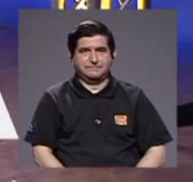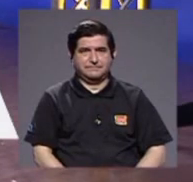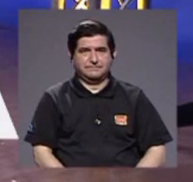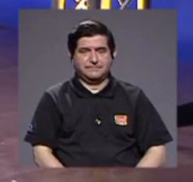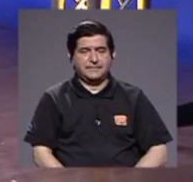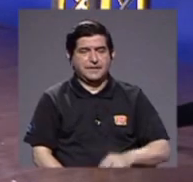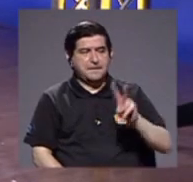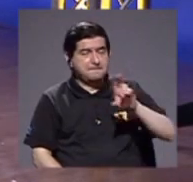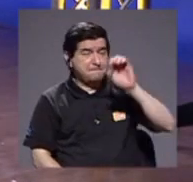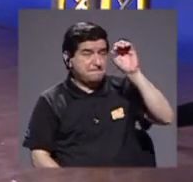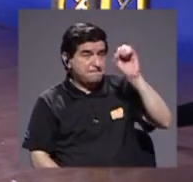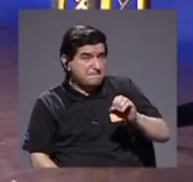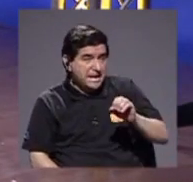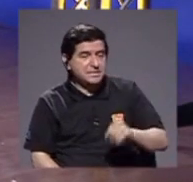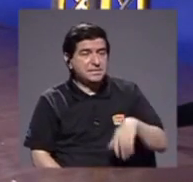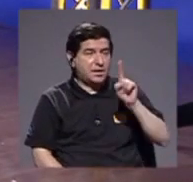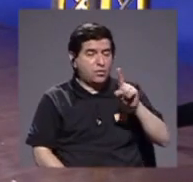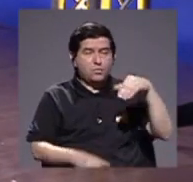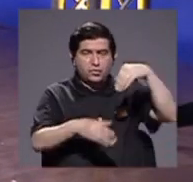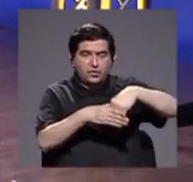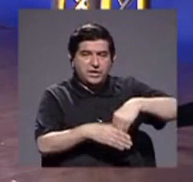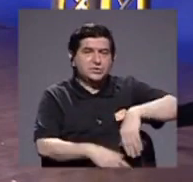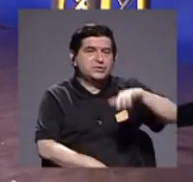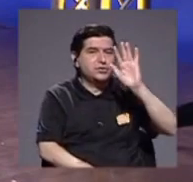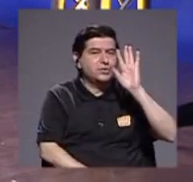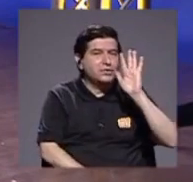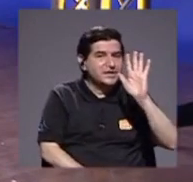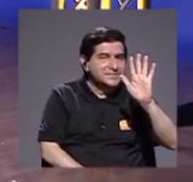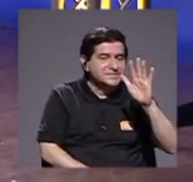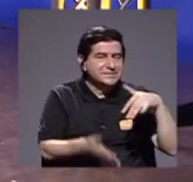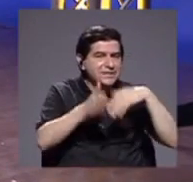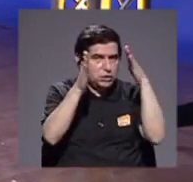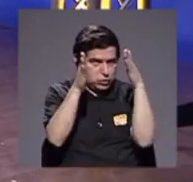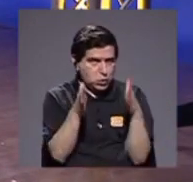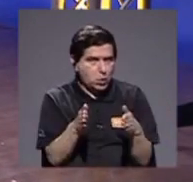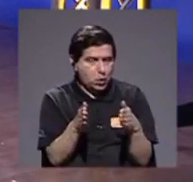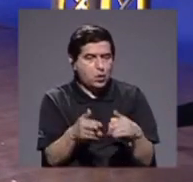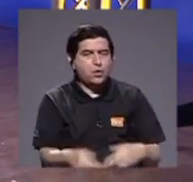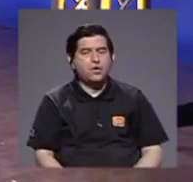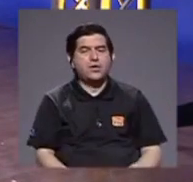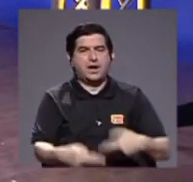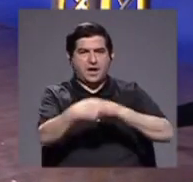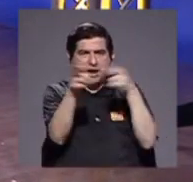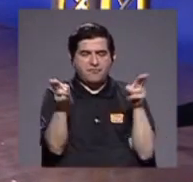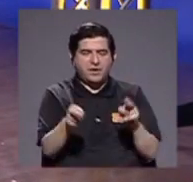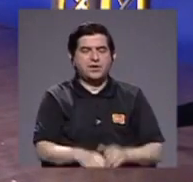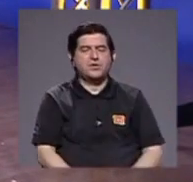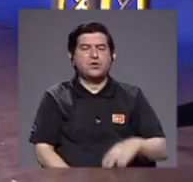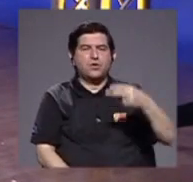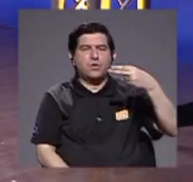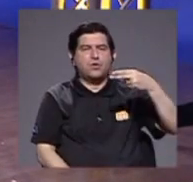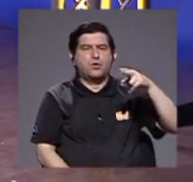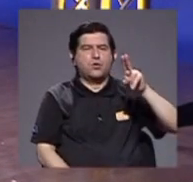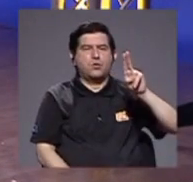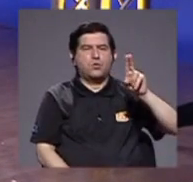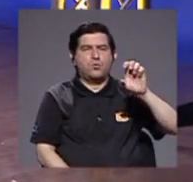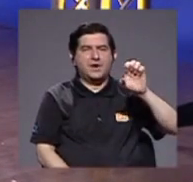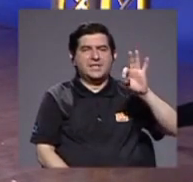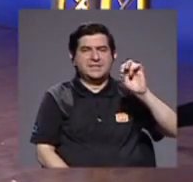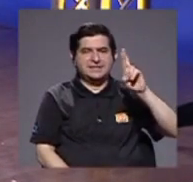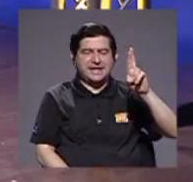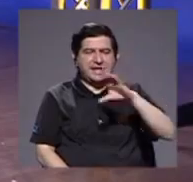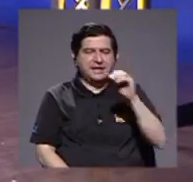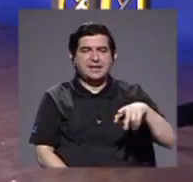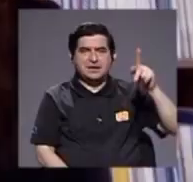un 20%, uno de cada cinco estudiantes en las regiones huetares y en el Pacífico Central usó